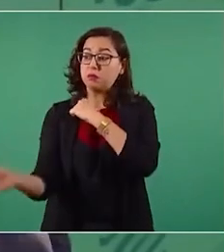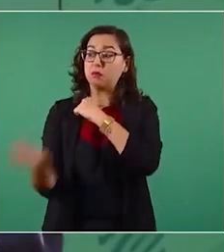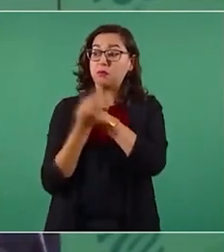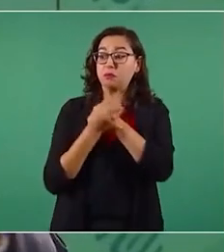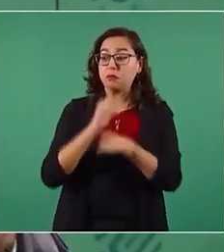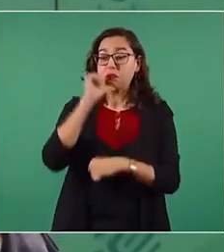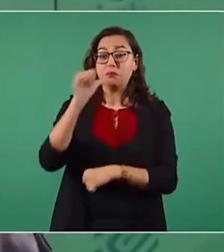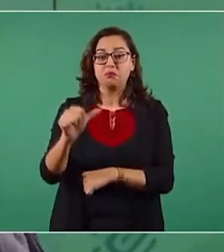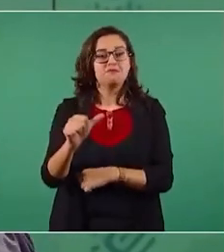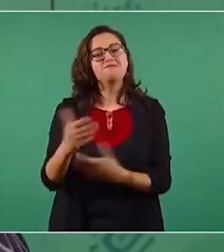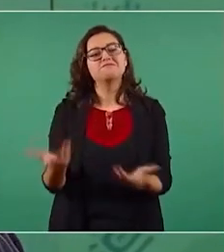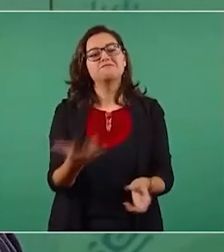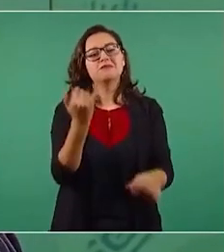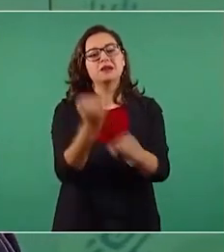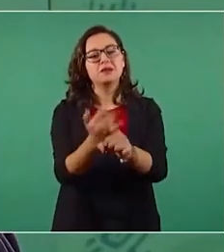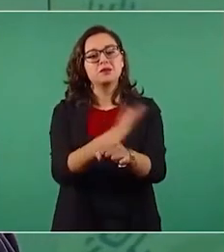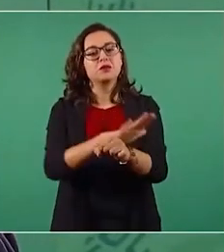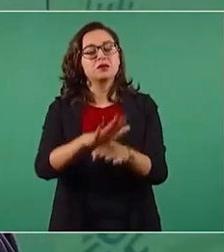todo, sin el pueblo nada,